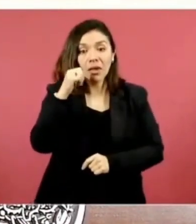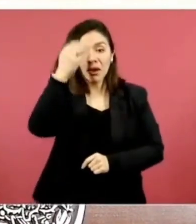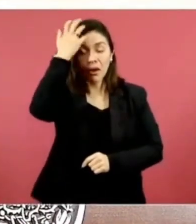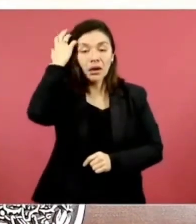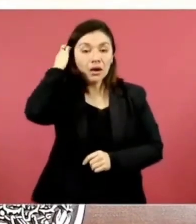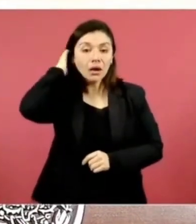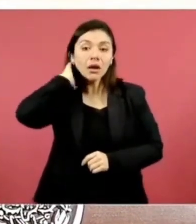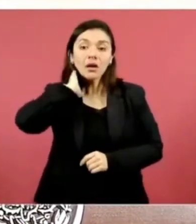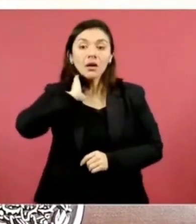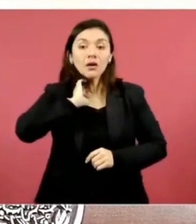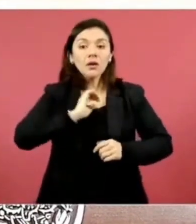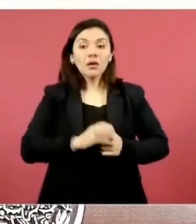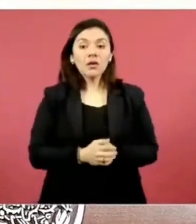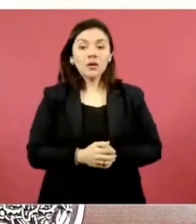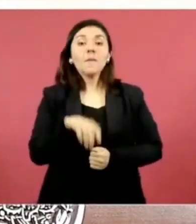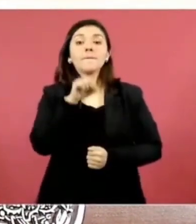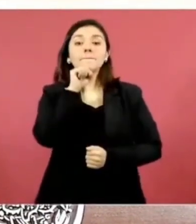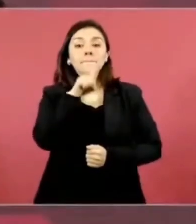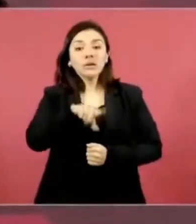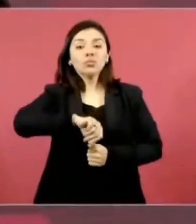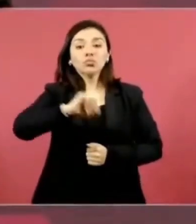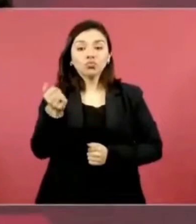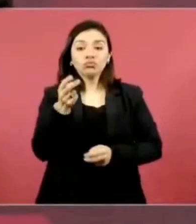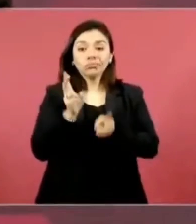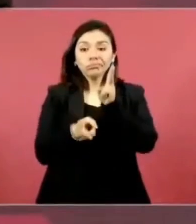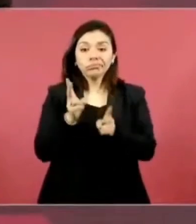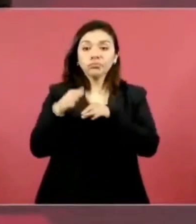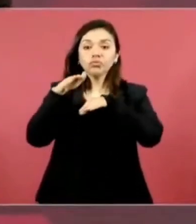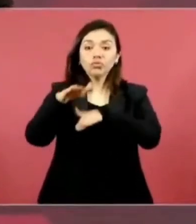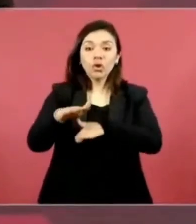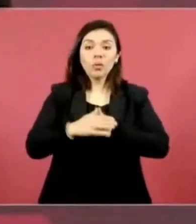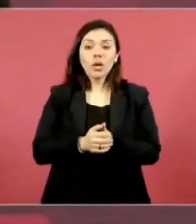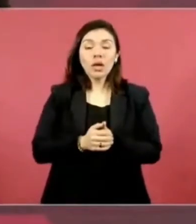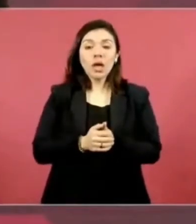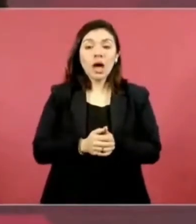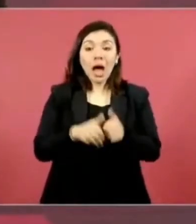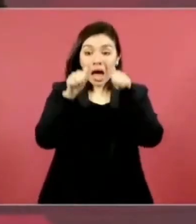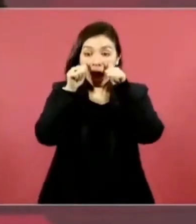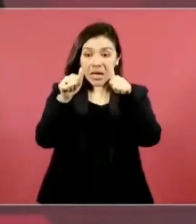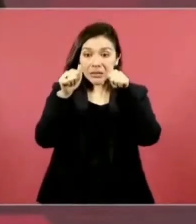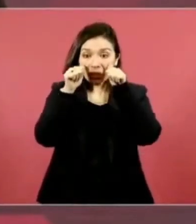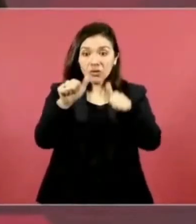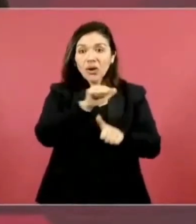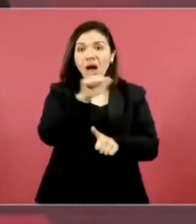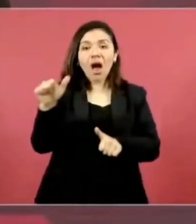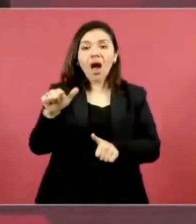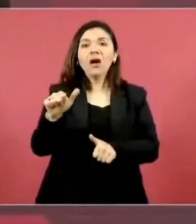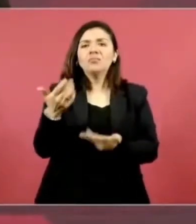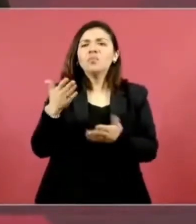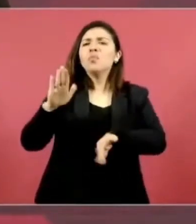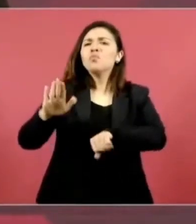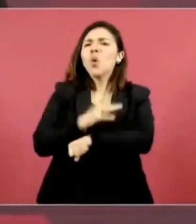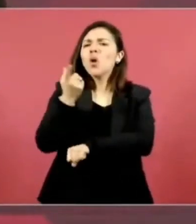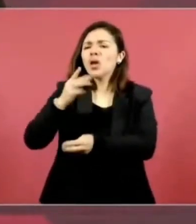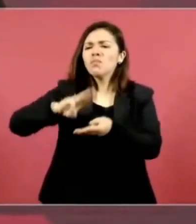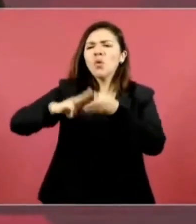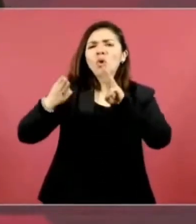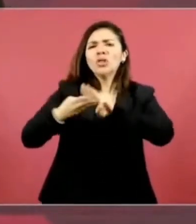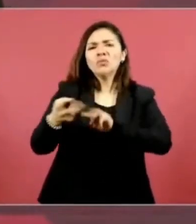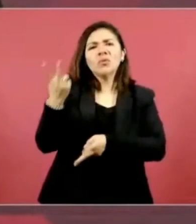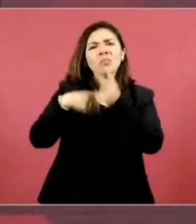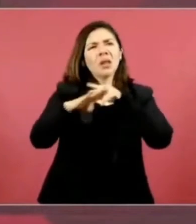También hablamos sobre la atención a las causas que originan la migración, el apoyo